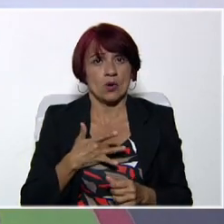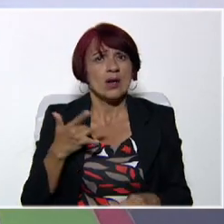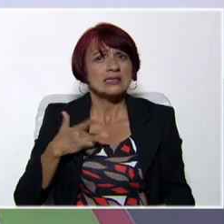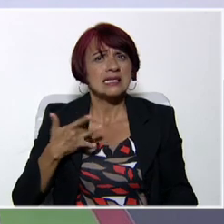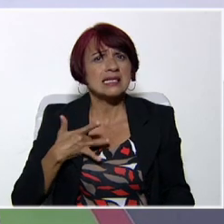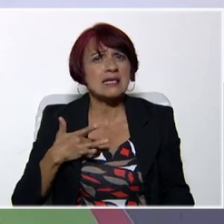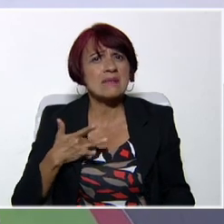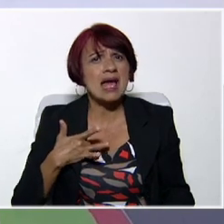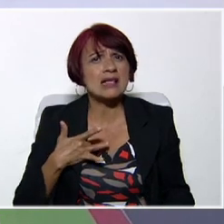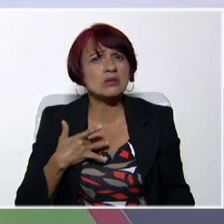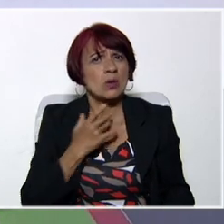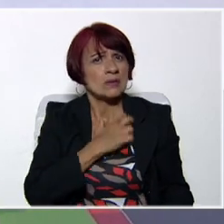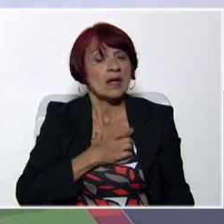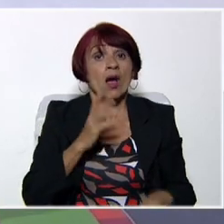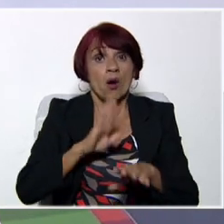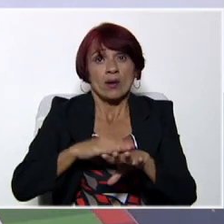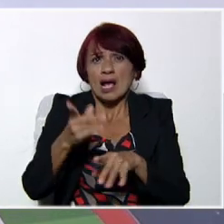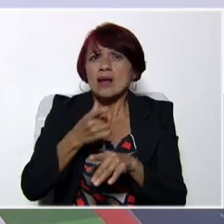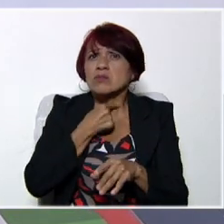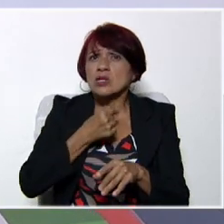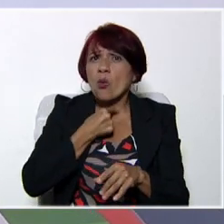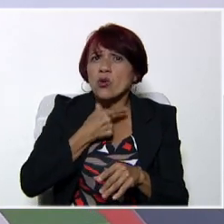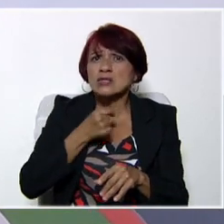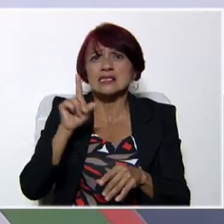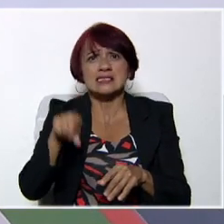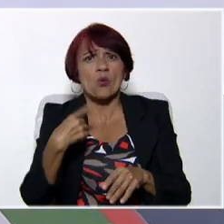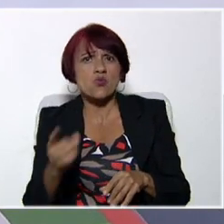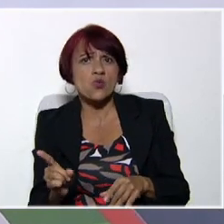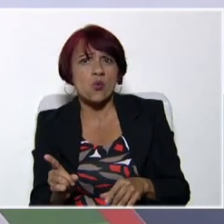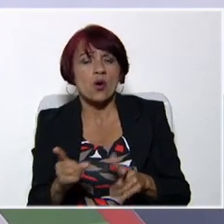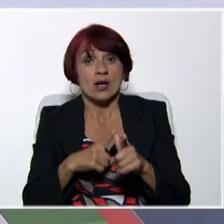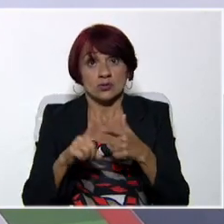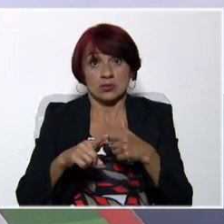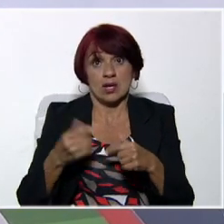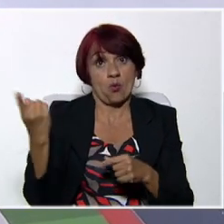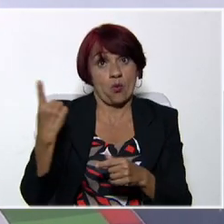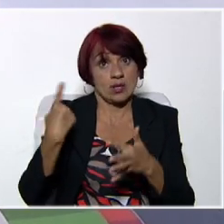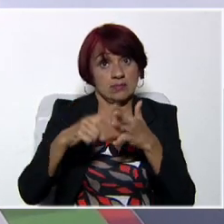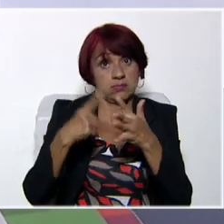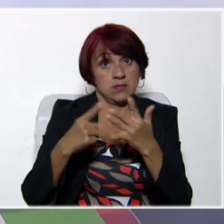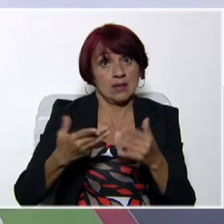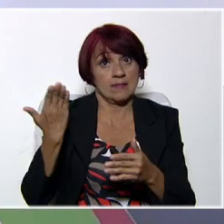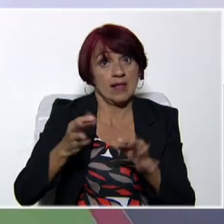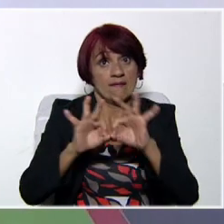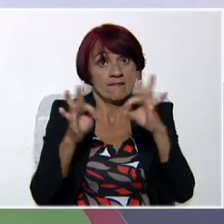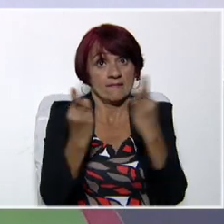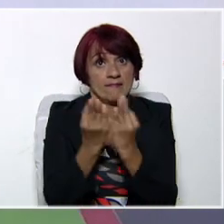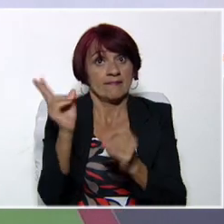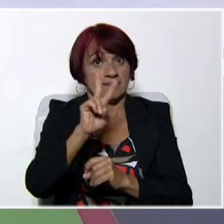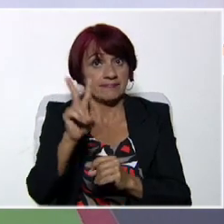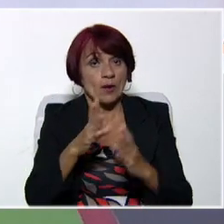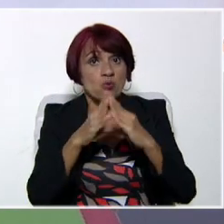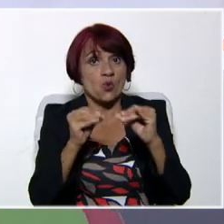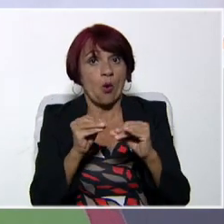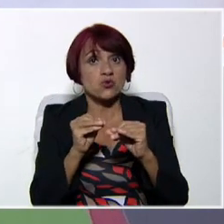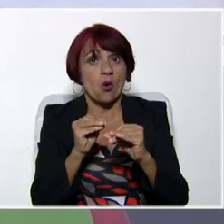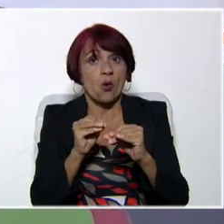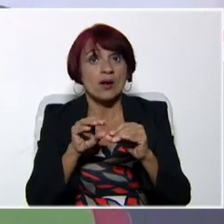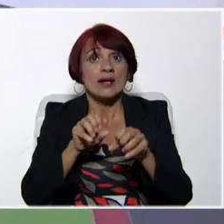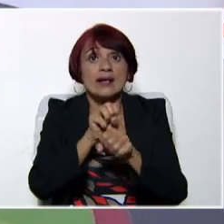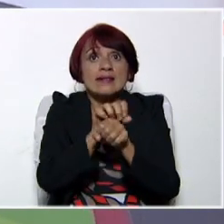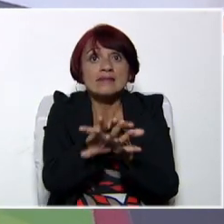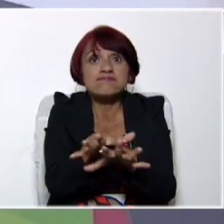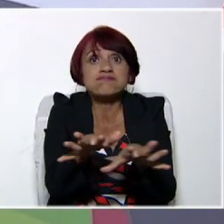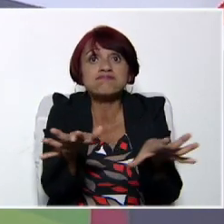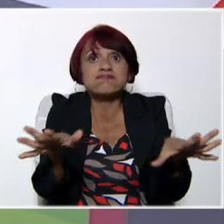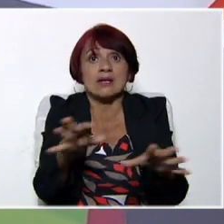sentimiento. ¿Por qué haces tú lo que te gusta? Así es. Fantástico, profesor. Una de las cosas que nos comenta la familia venezolana a través de las redes sociales es que